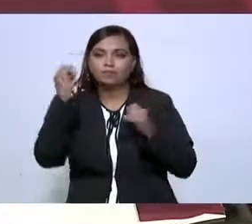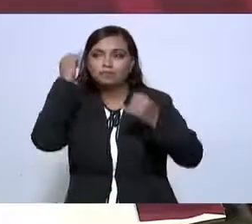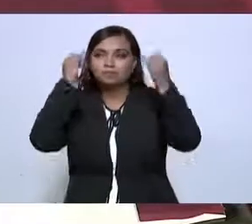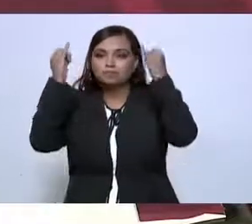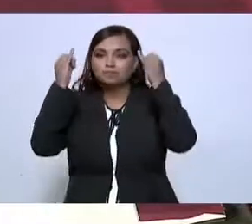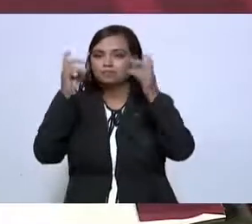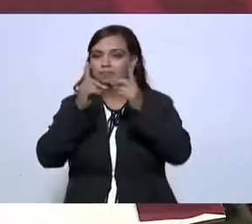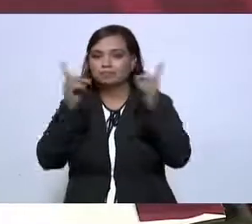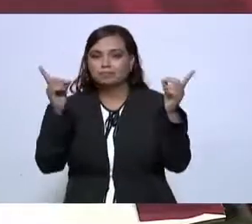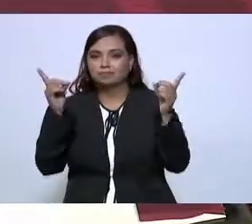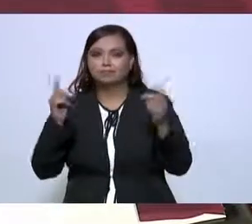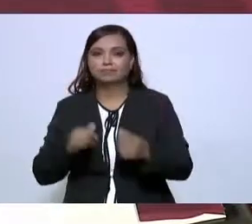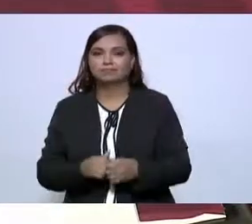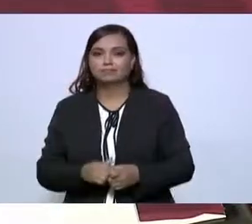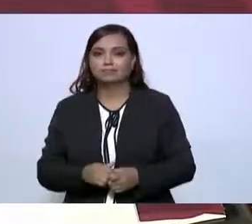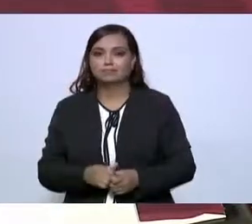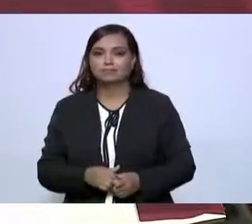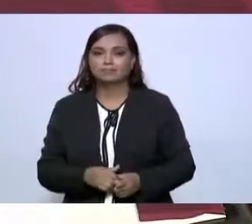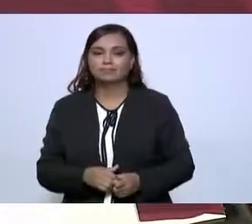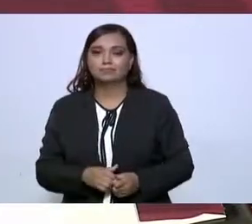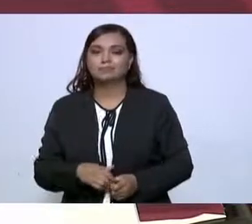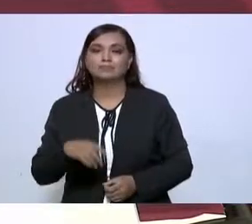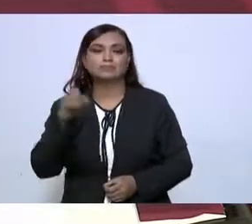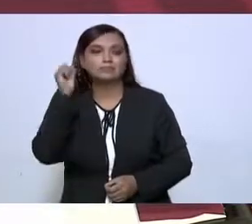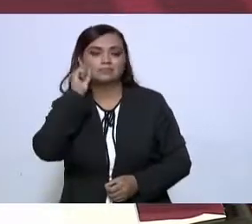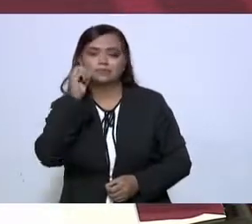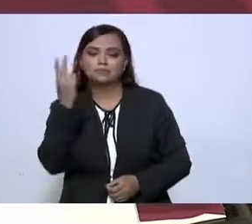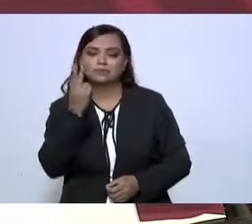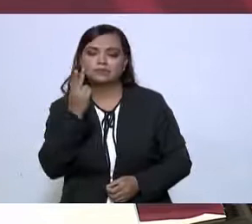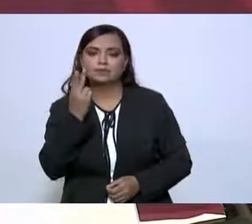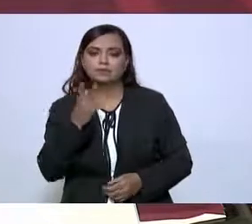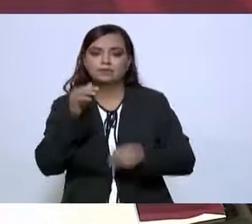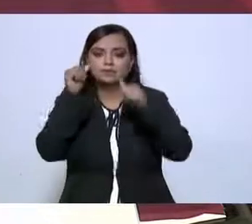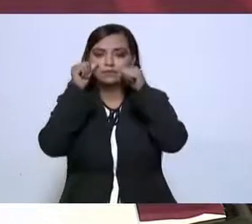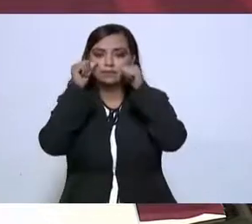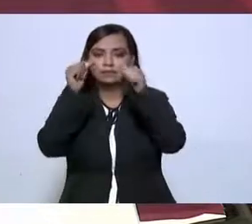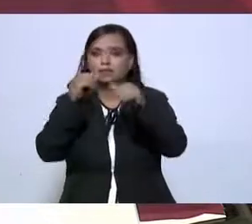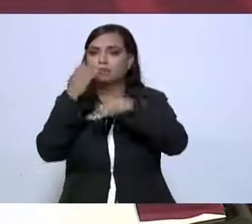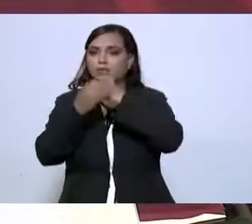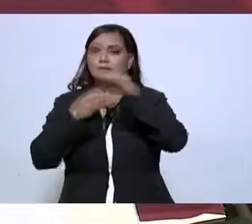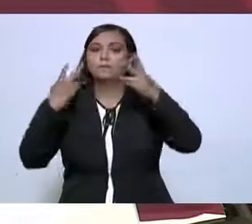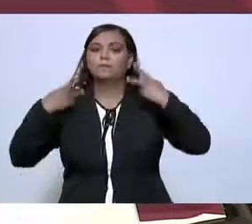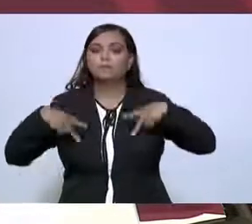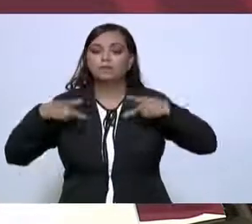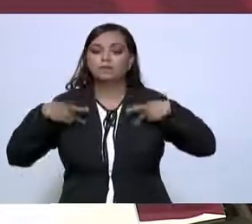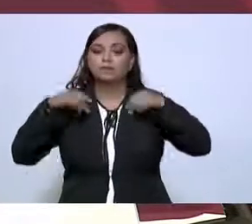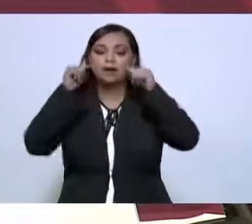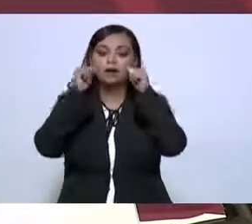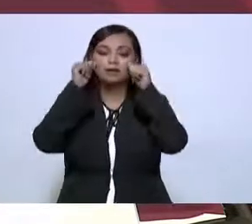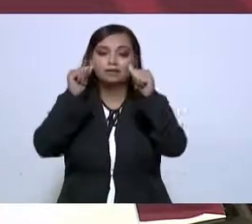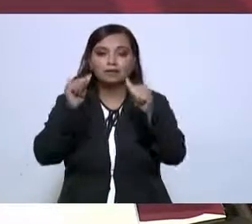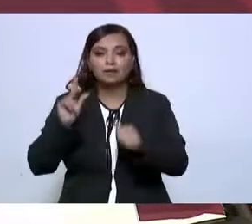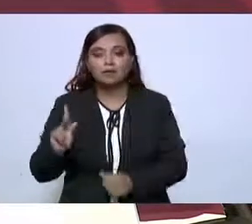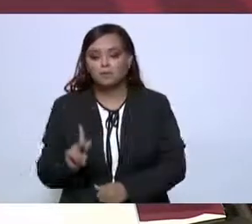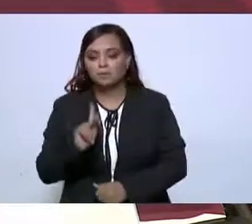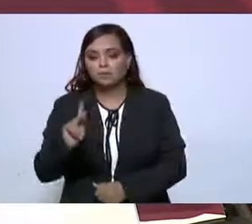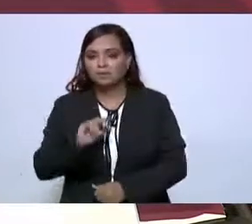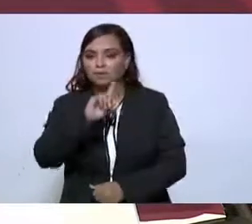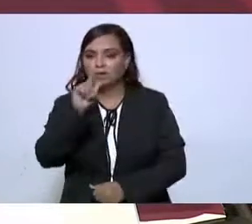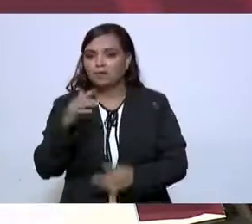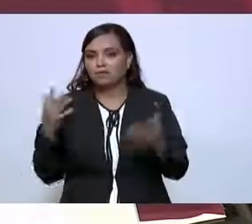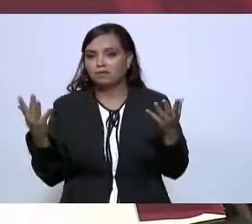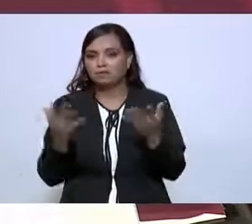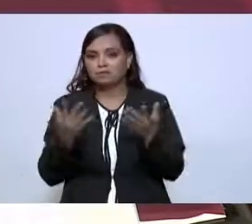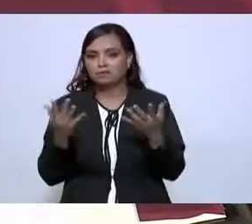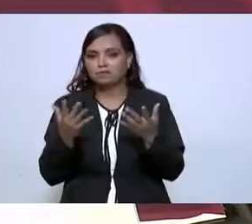tenemos que atender a la gente, atender al pueblo. Y lo hemos